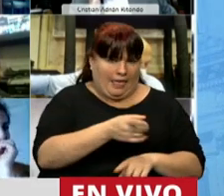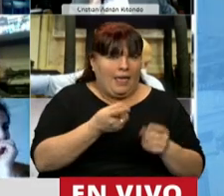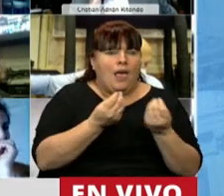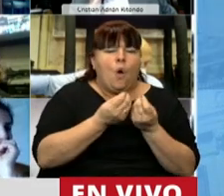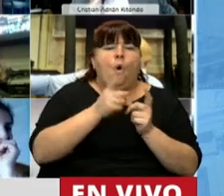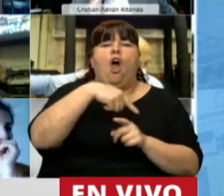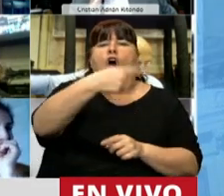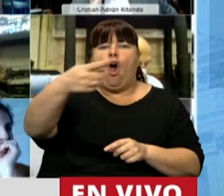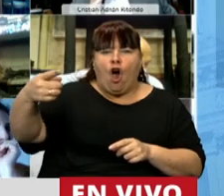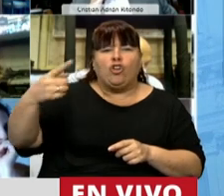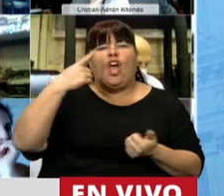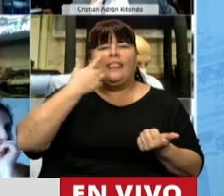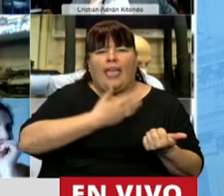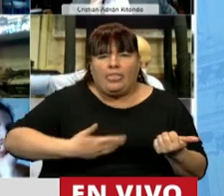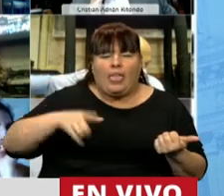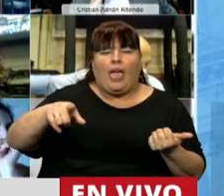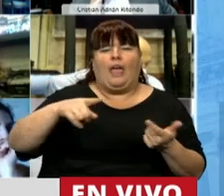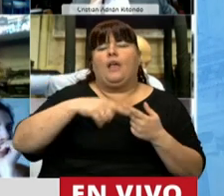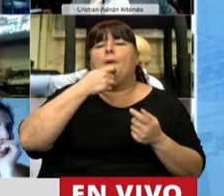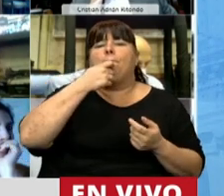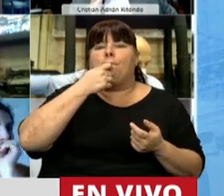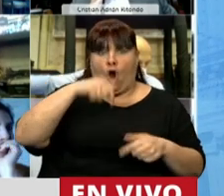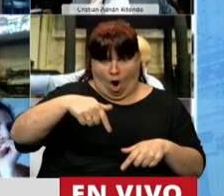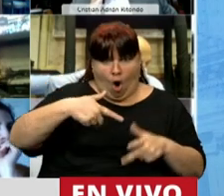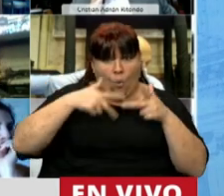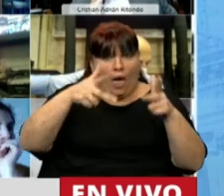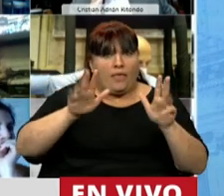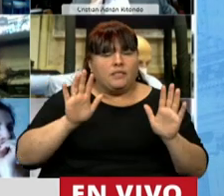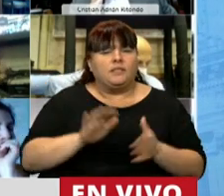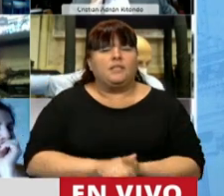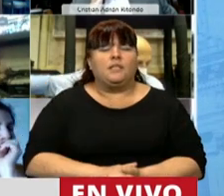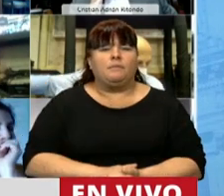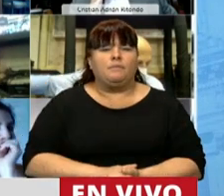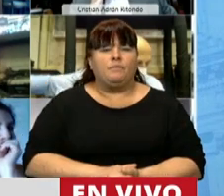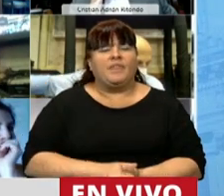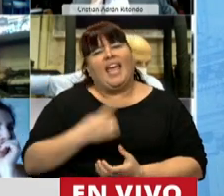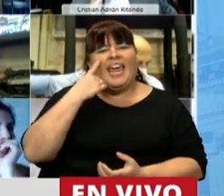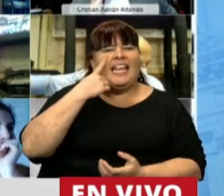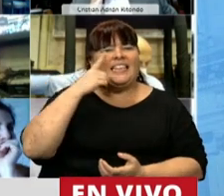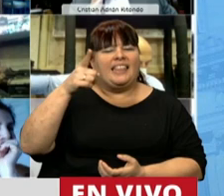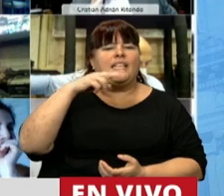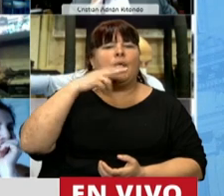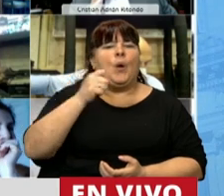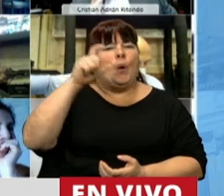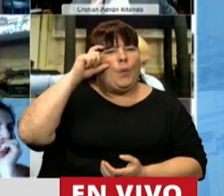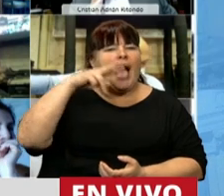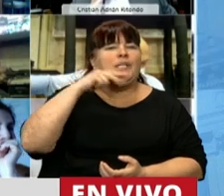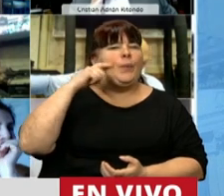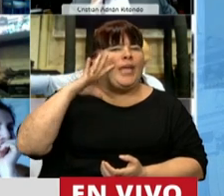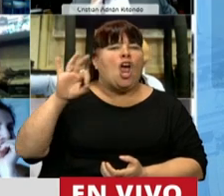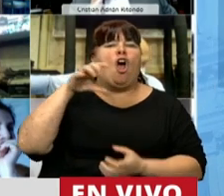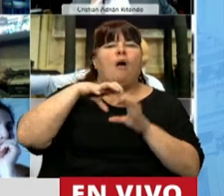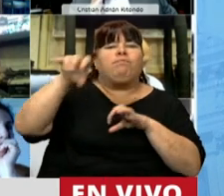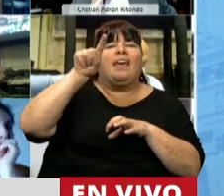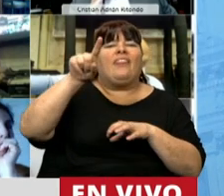muchas intendencias, como hoy tengo que decirlo, la Intendente de Valleviejo, un departamento de